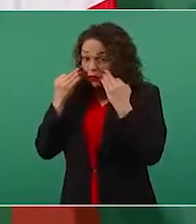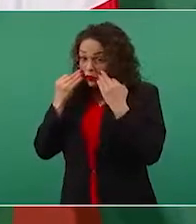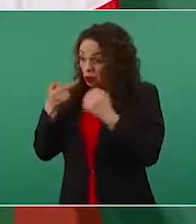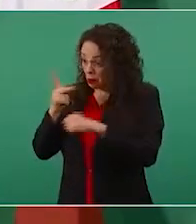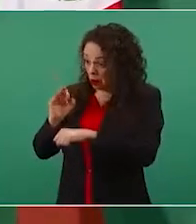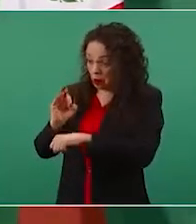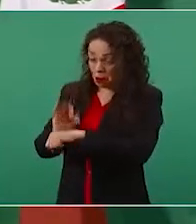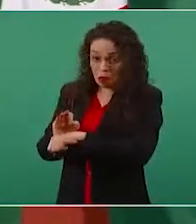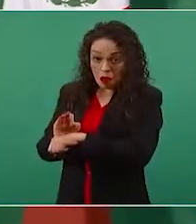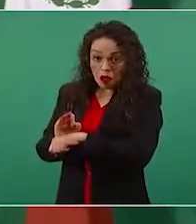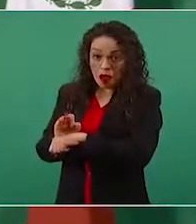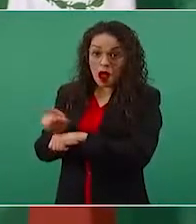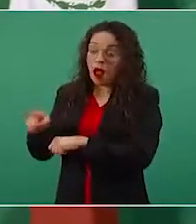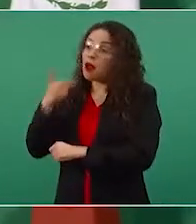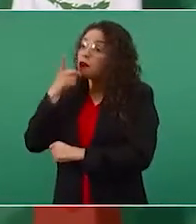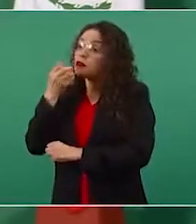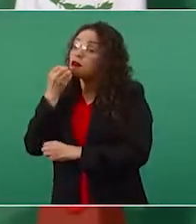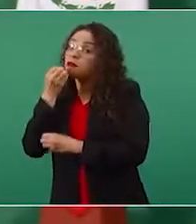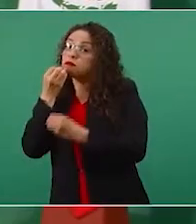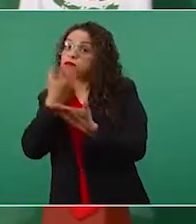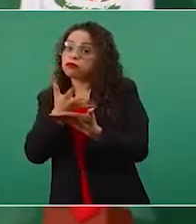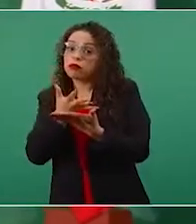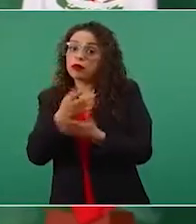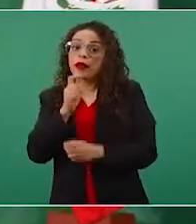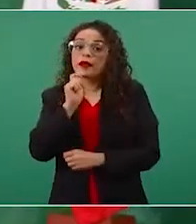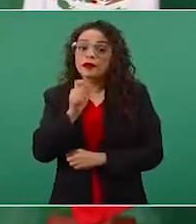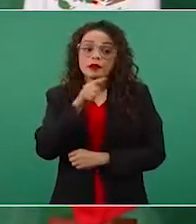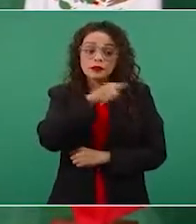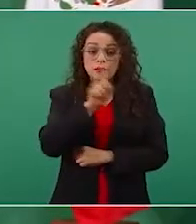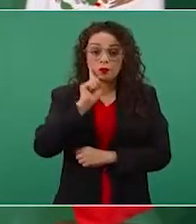que la habían asesinado